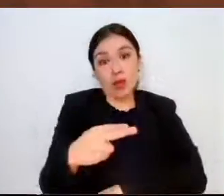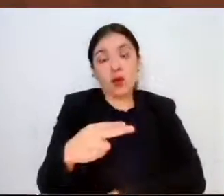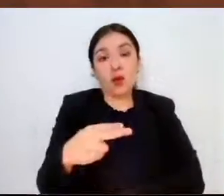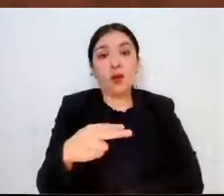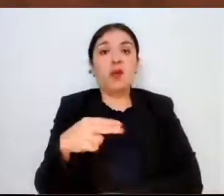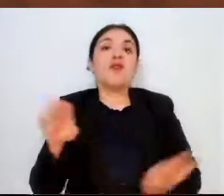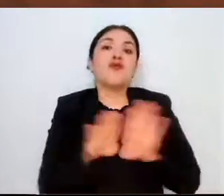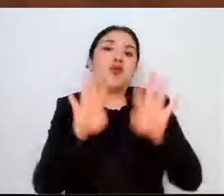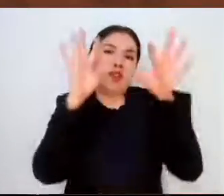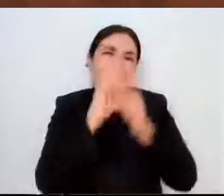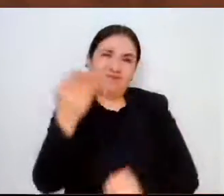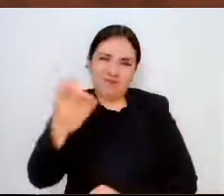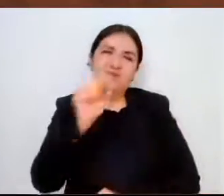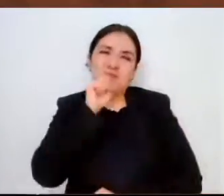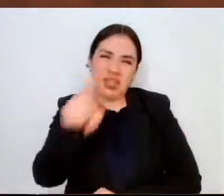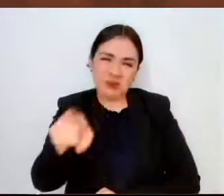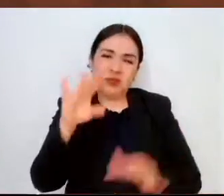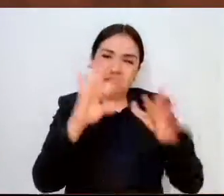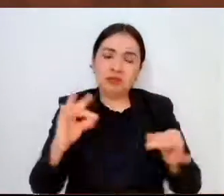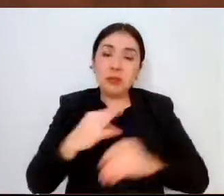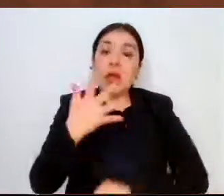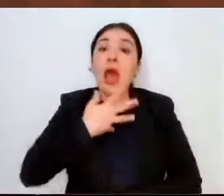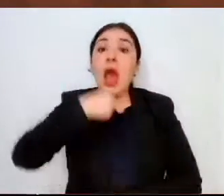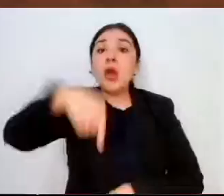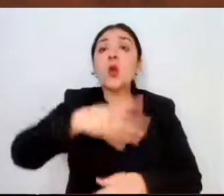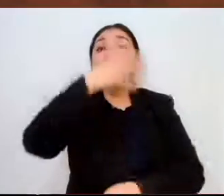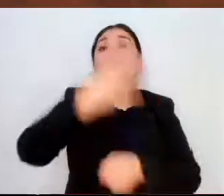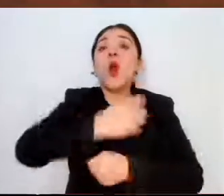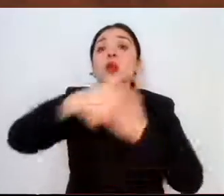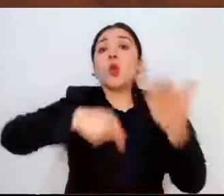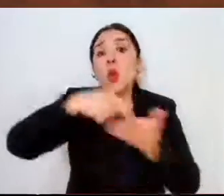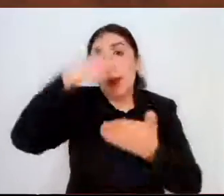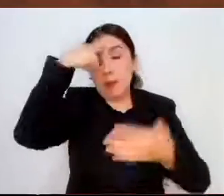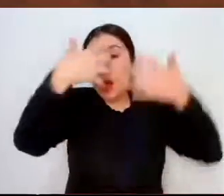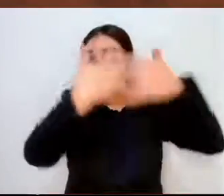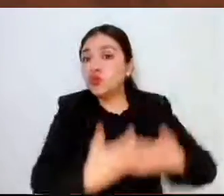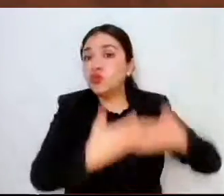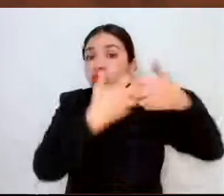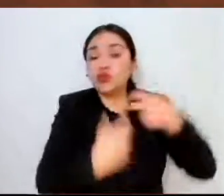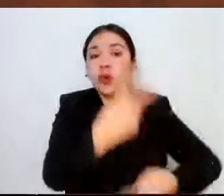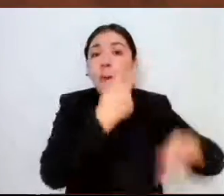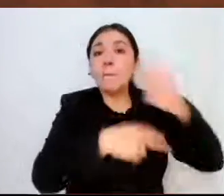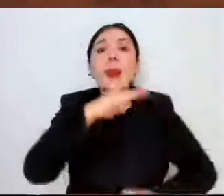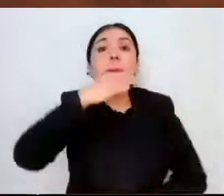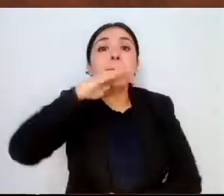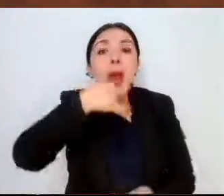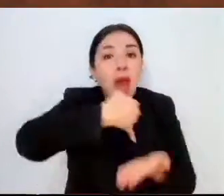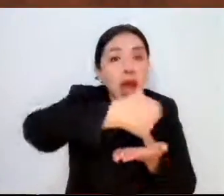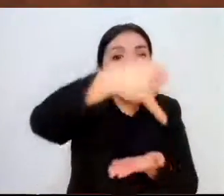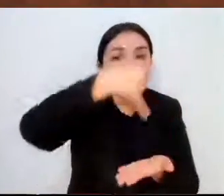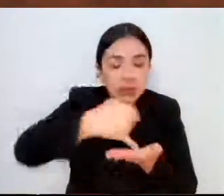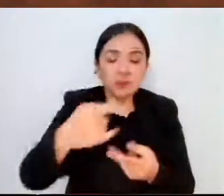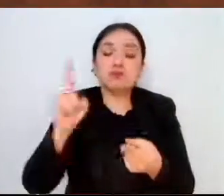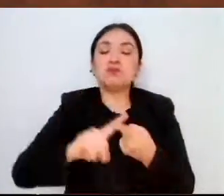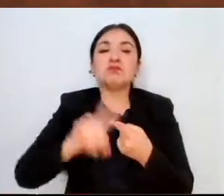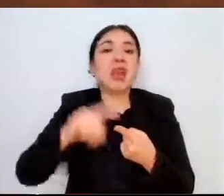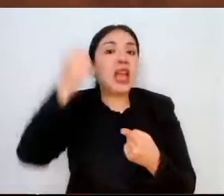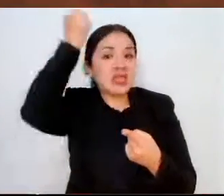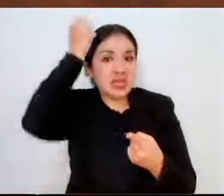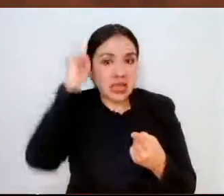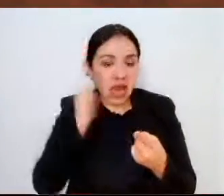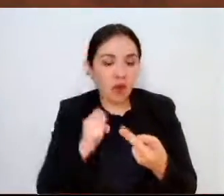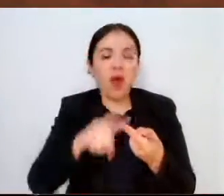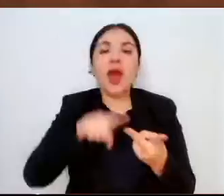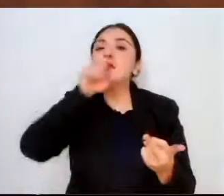la Secretaria, se encuentra en el cuarto lugar de producción de maíz, después de los estados de Sinaloa, Jalisco y Michoacán,